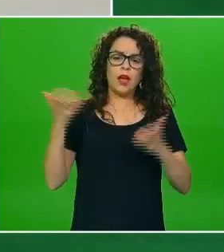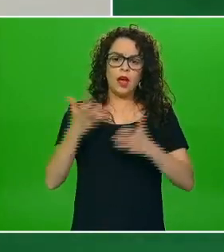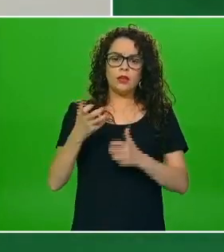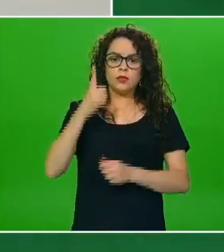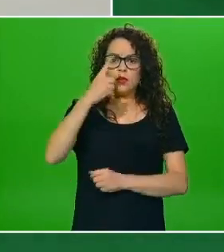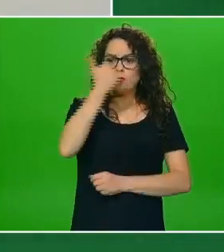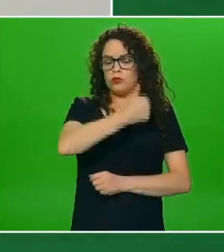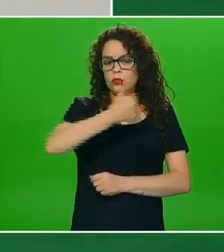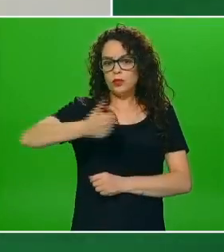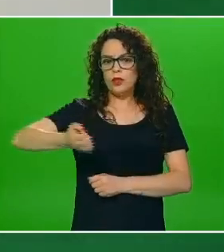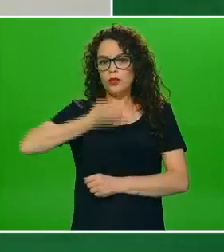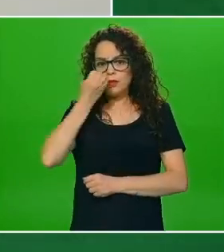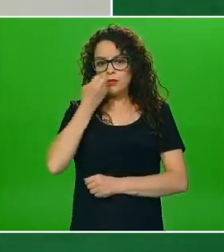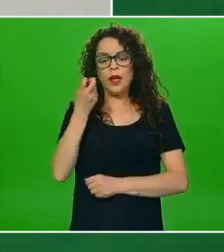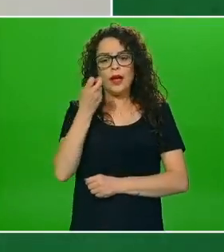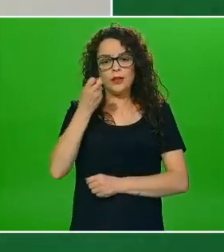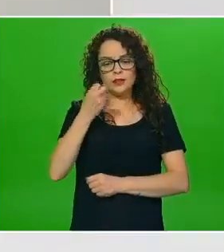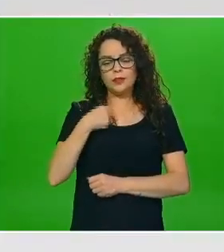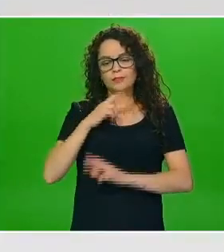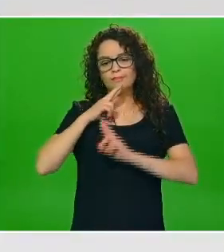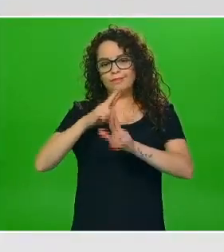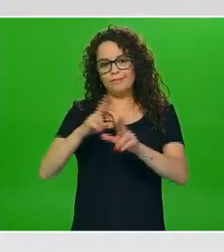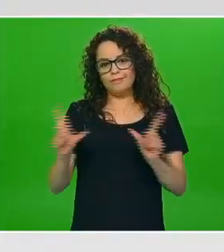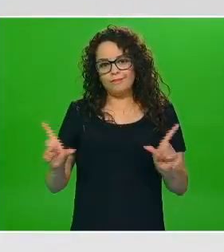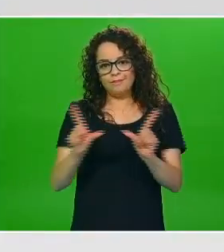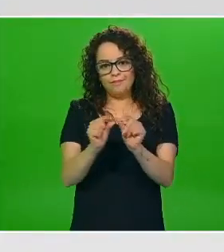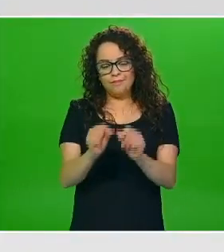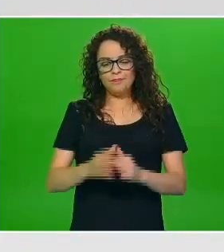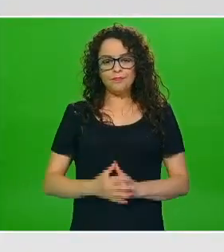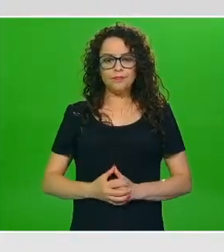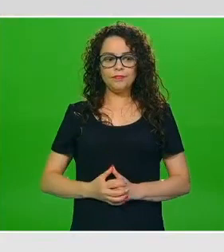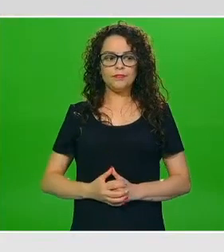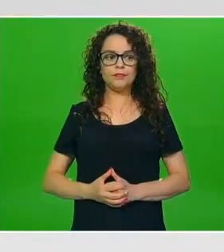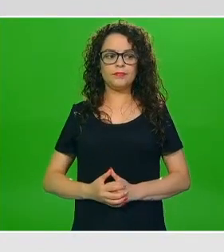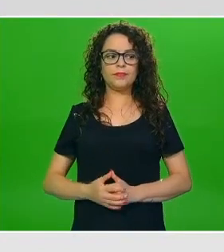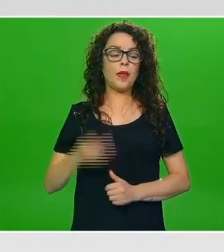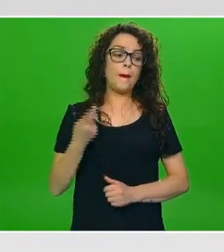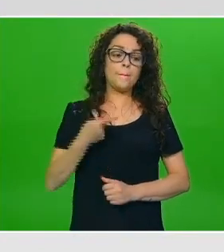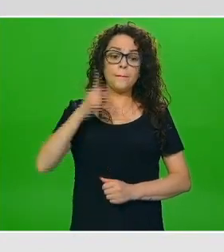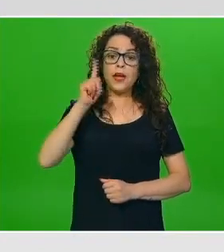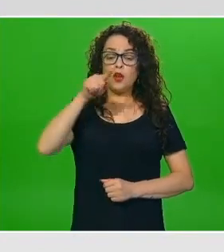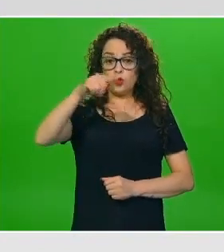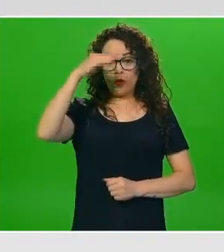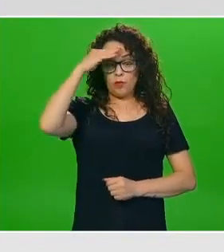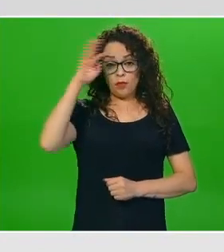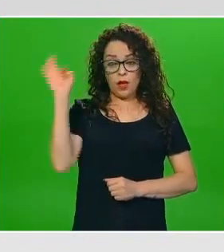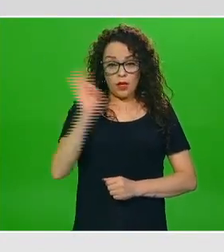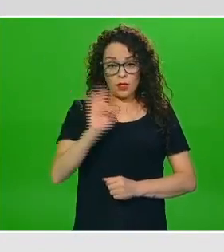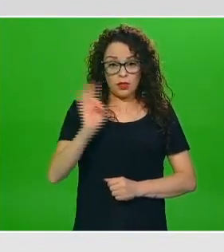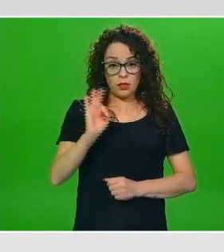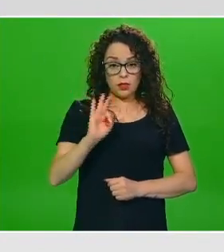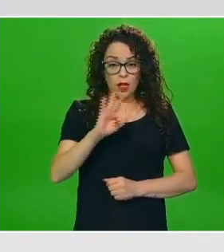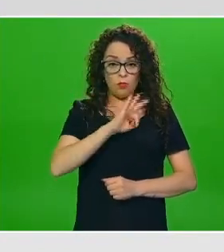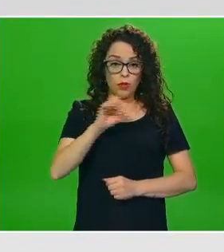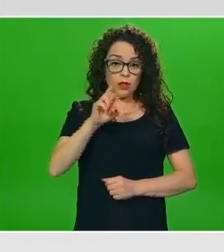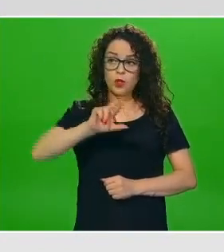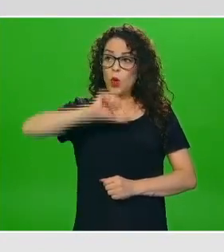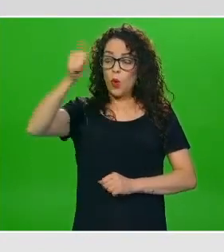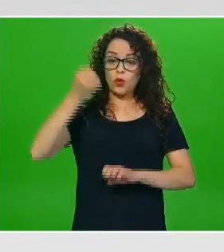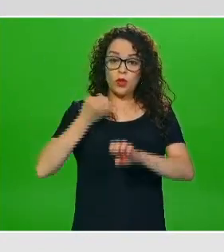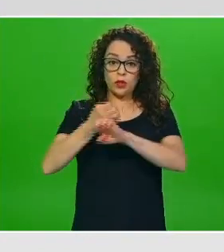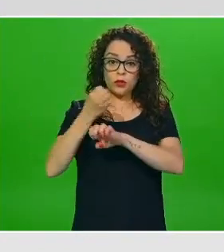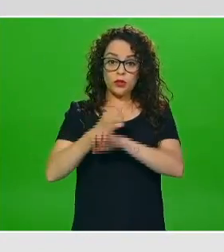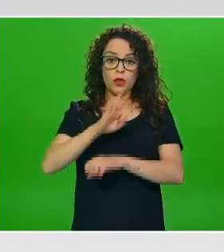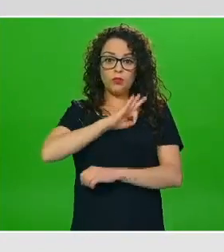escolares esa sería la respuesta pero no creen que pueda conllevar que otros estados den también